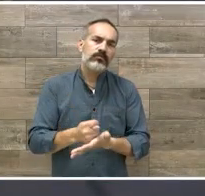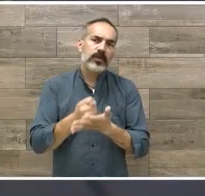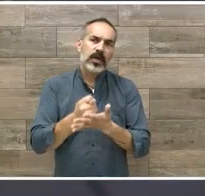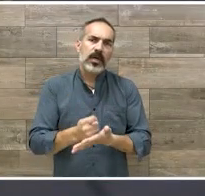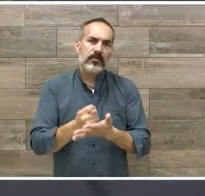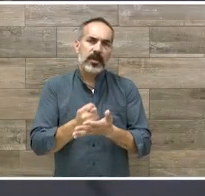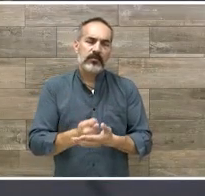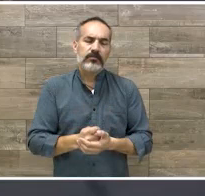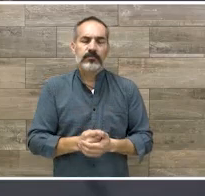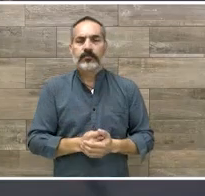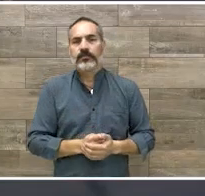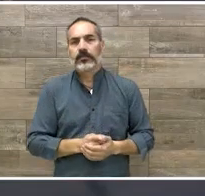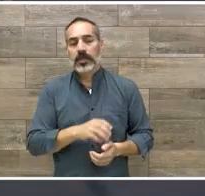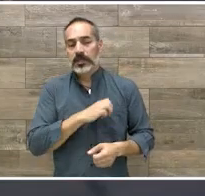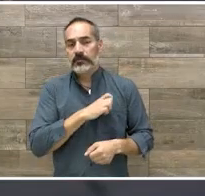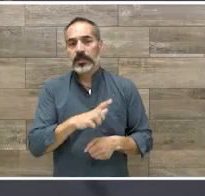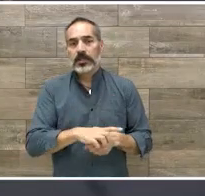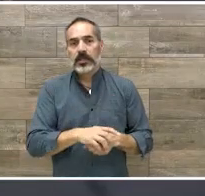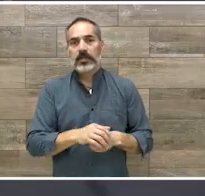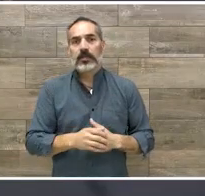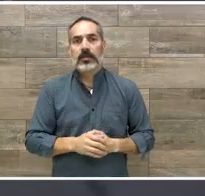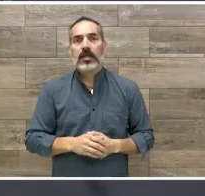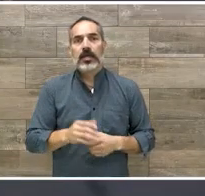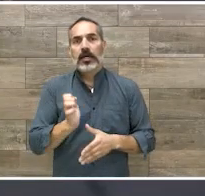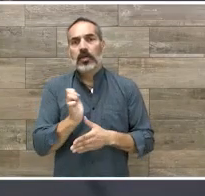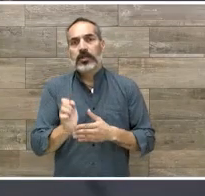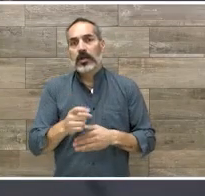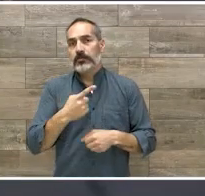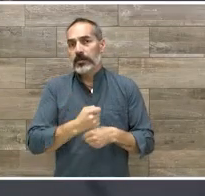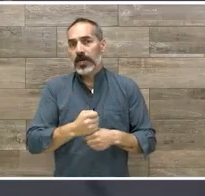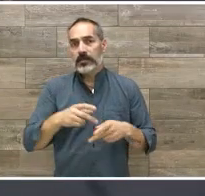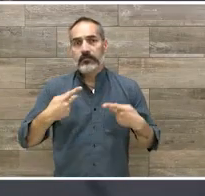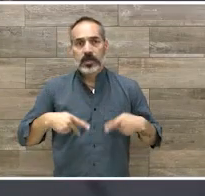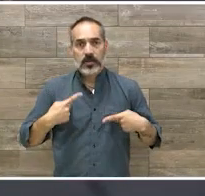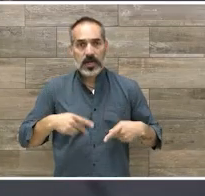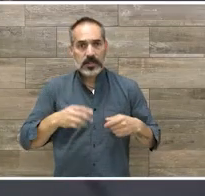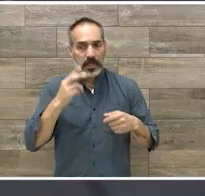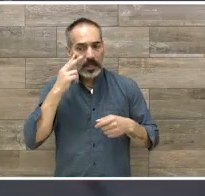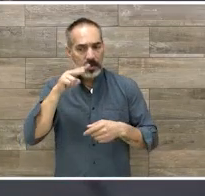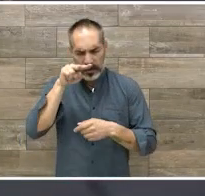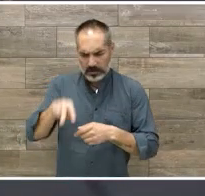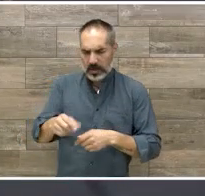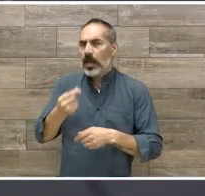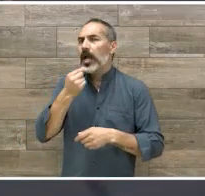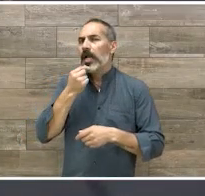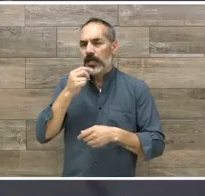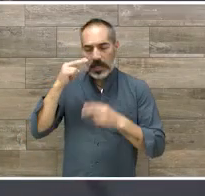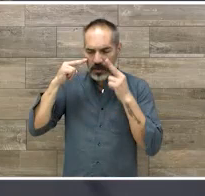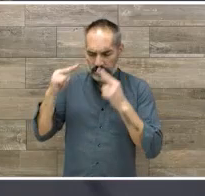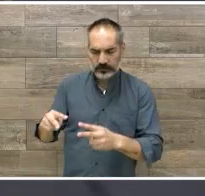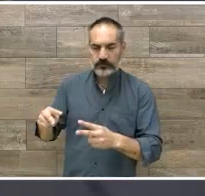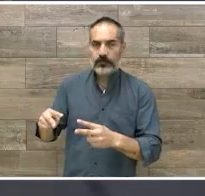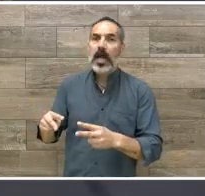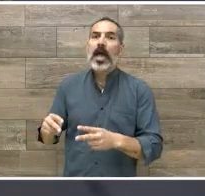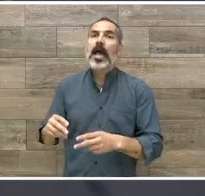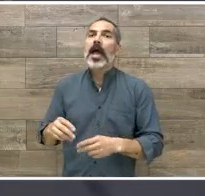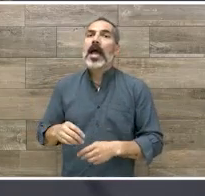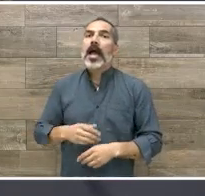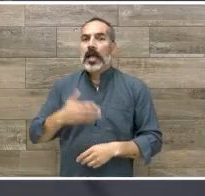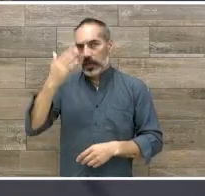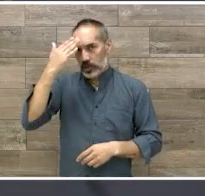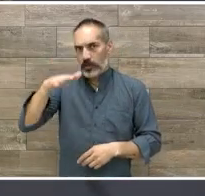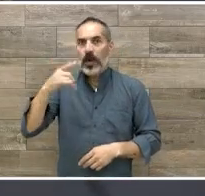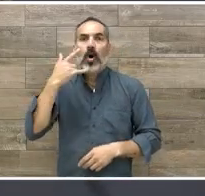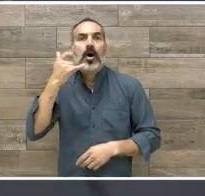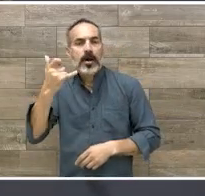a ser los papás, porque ellos van a tener inquietudes respecto a la manera en la que se mueve, la manera en la que se comunica el niño, la manera en la que